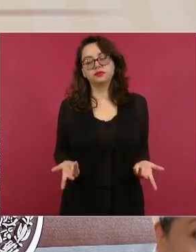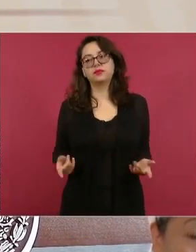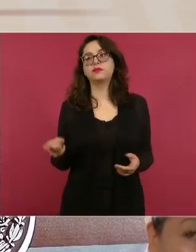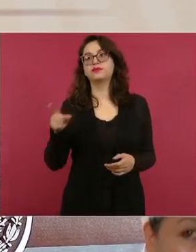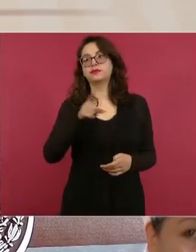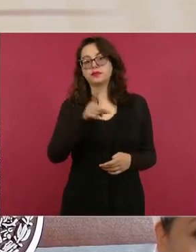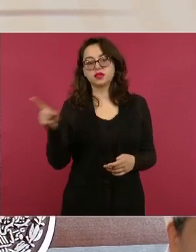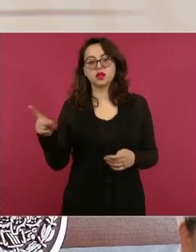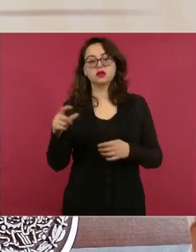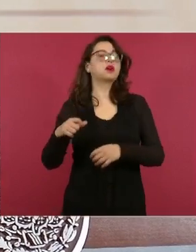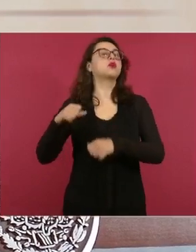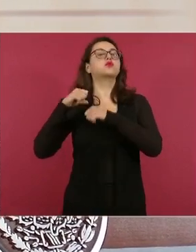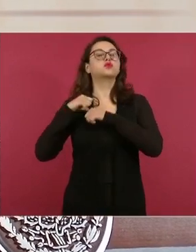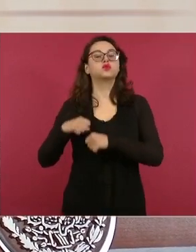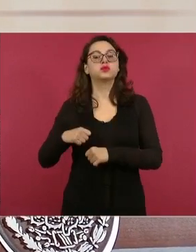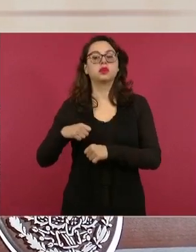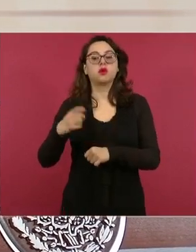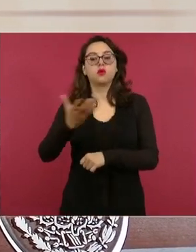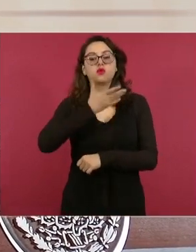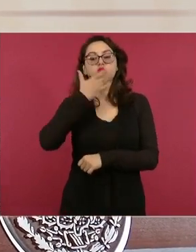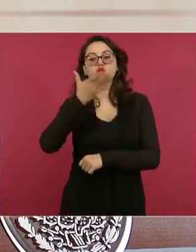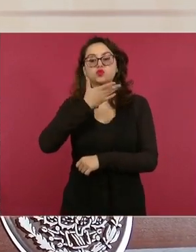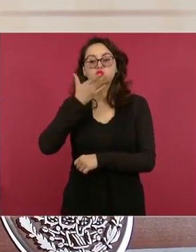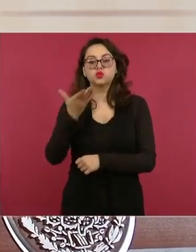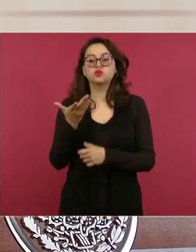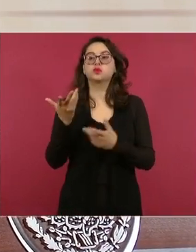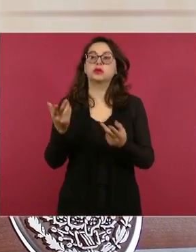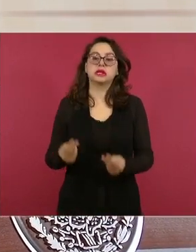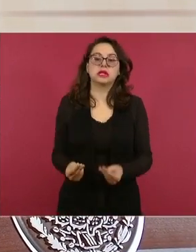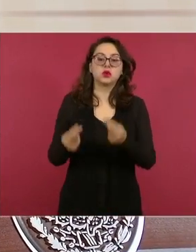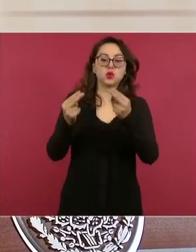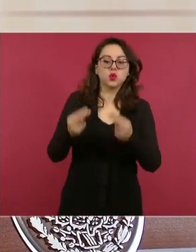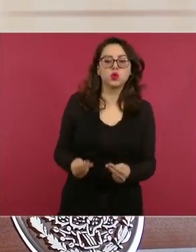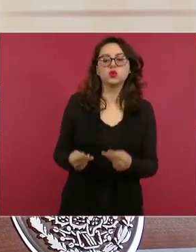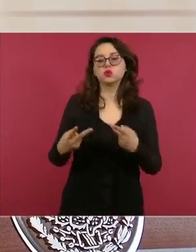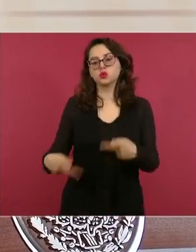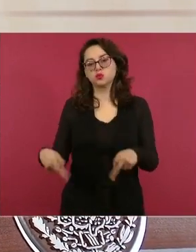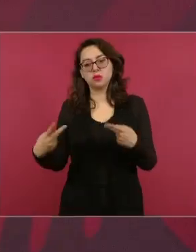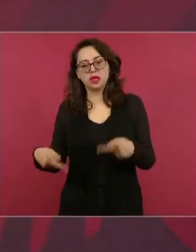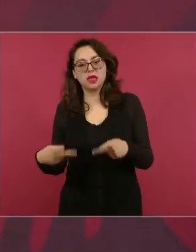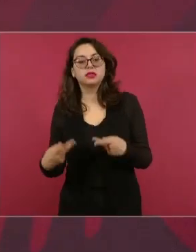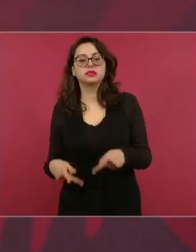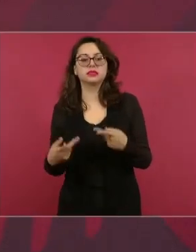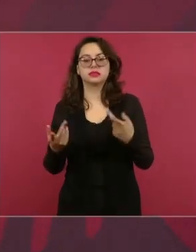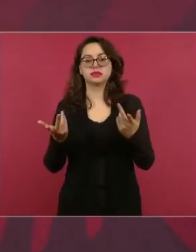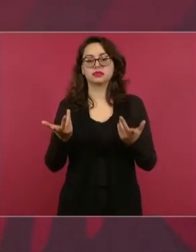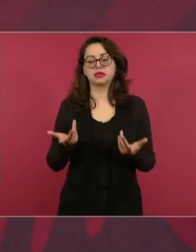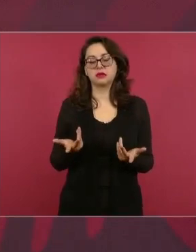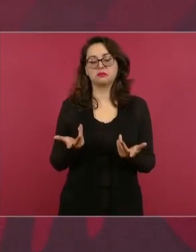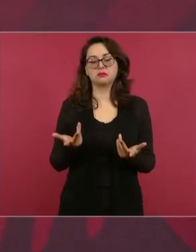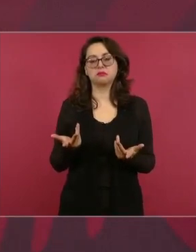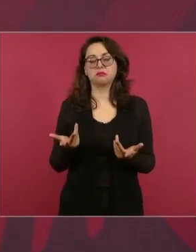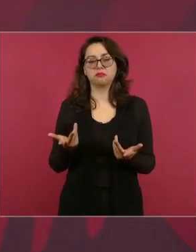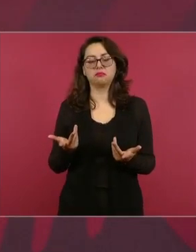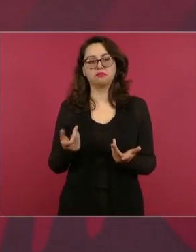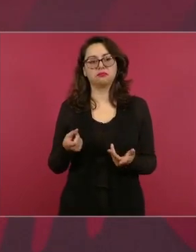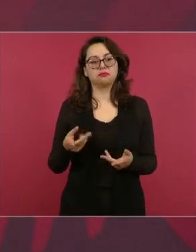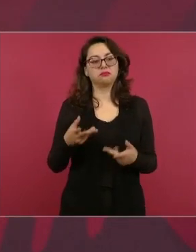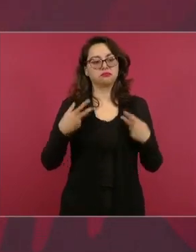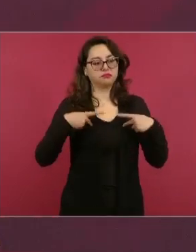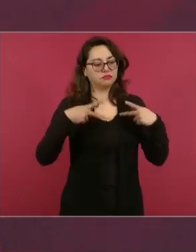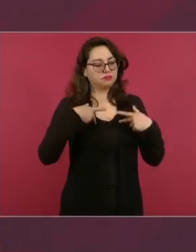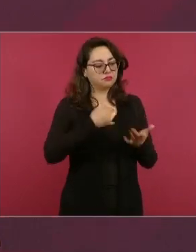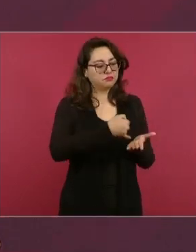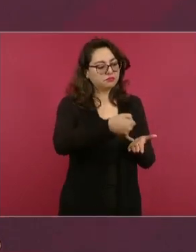encargaban del comercio y con ese tributo,